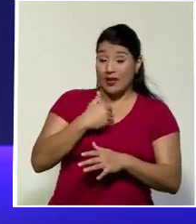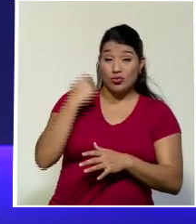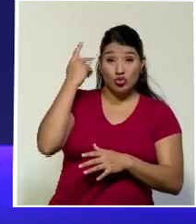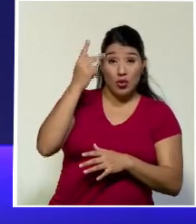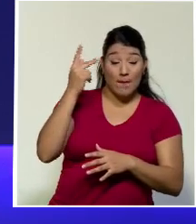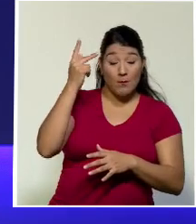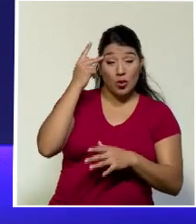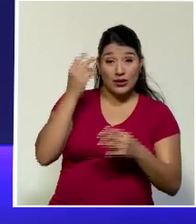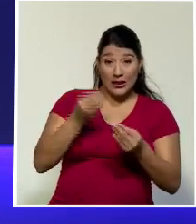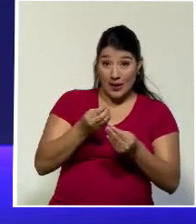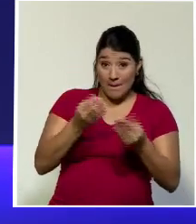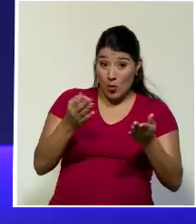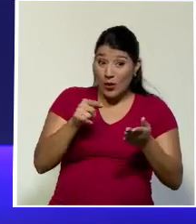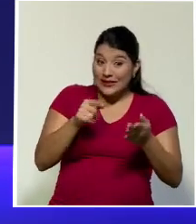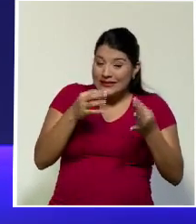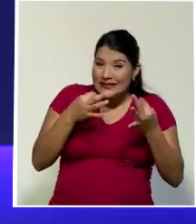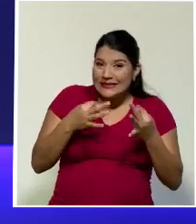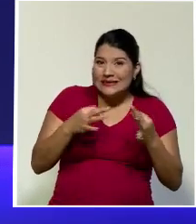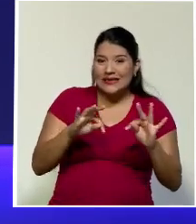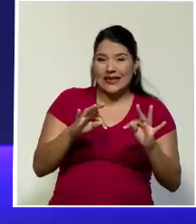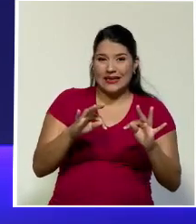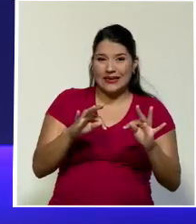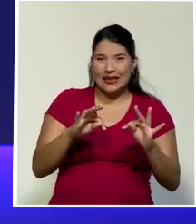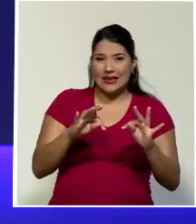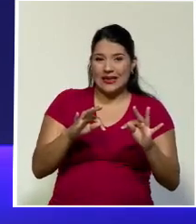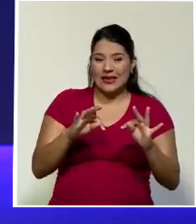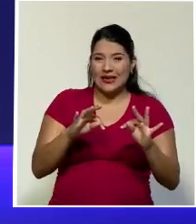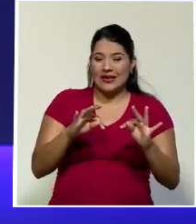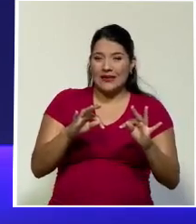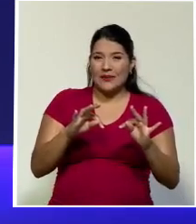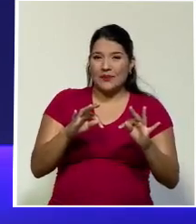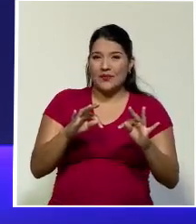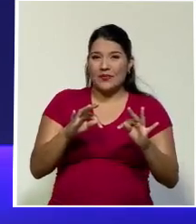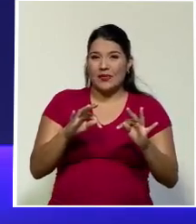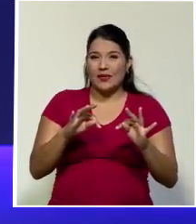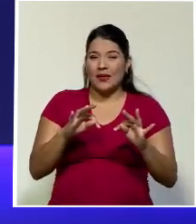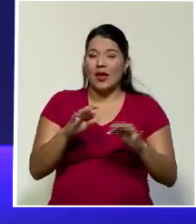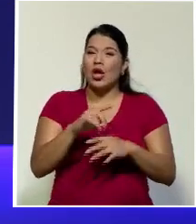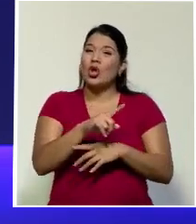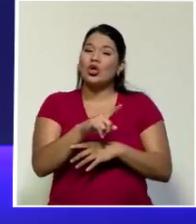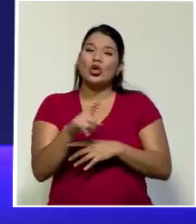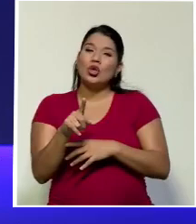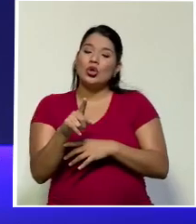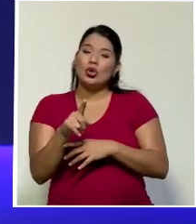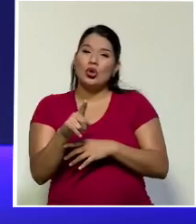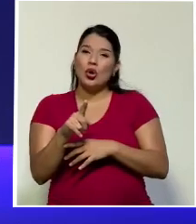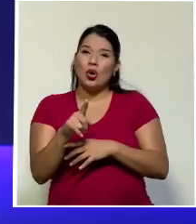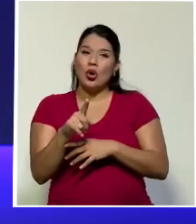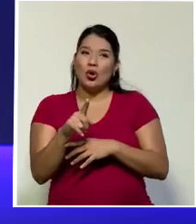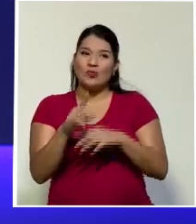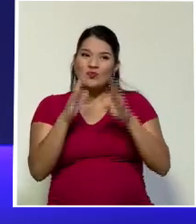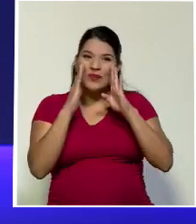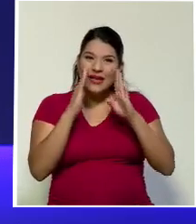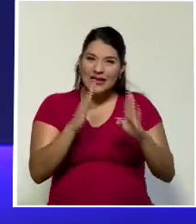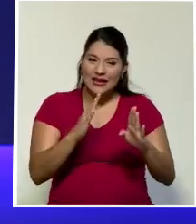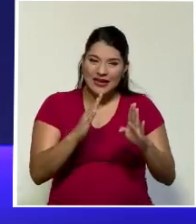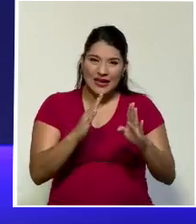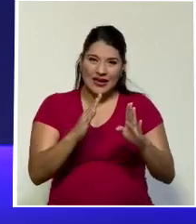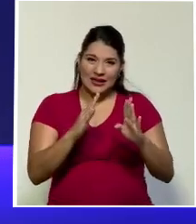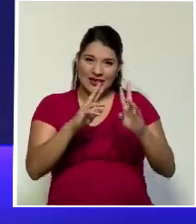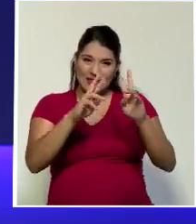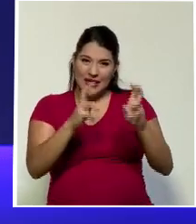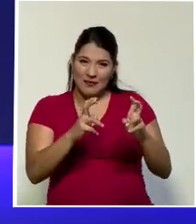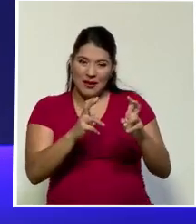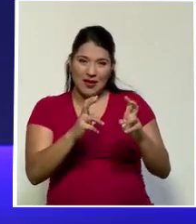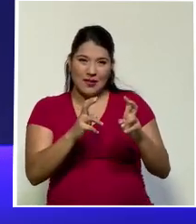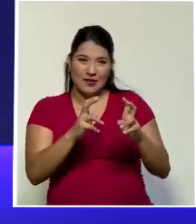pública que intenta no meterse con los temas de erosión y evasión de impuestos.